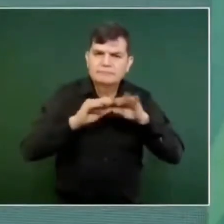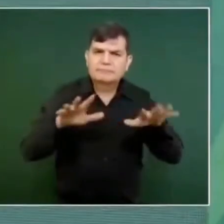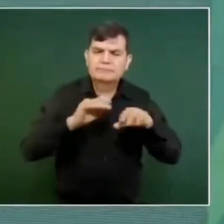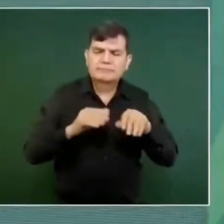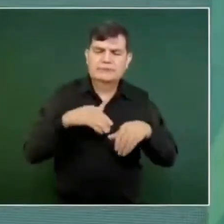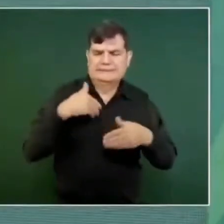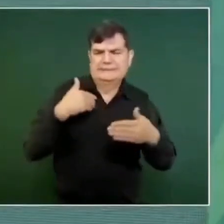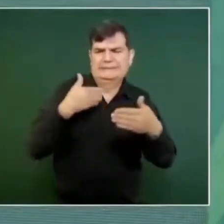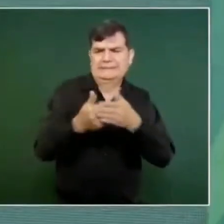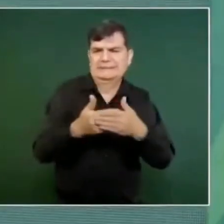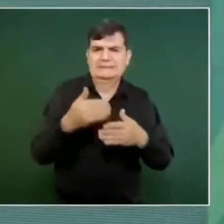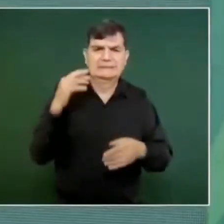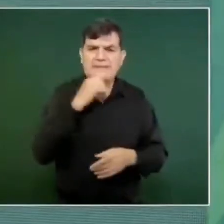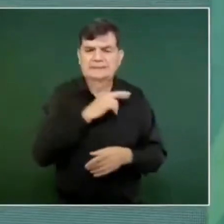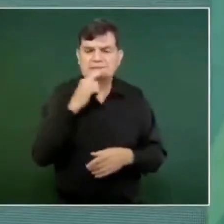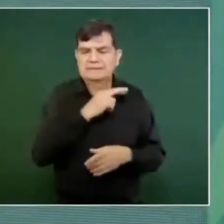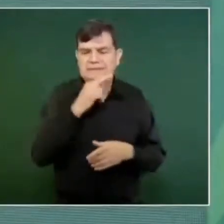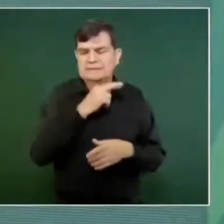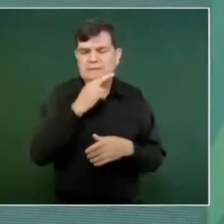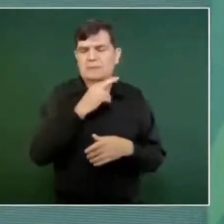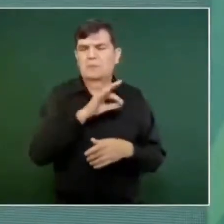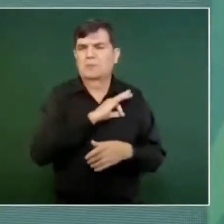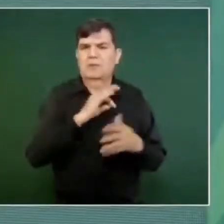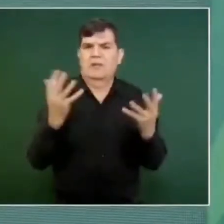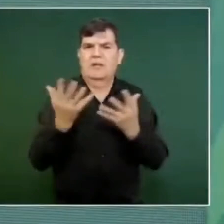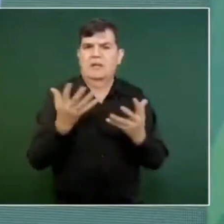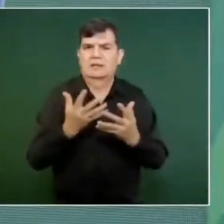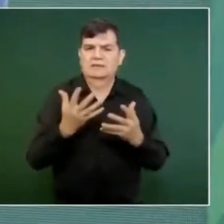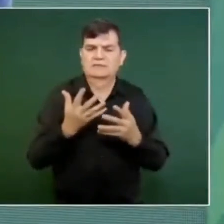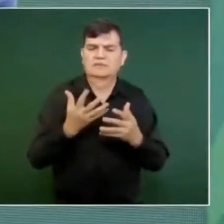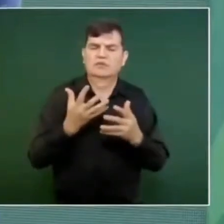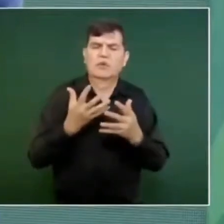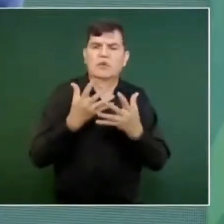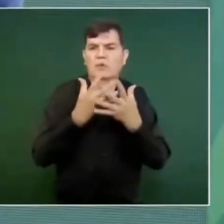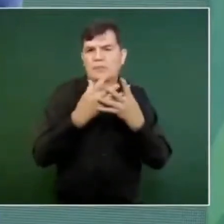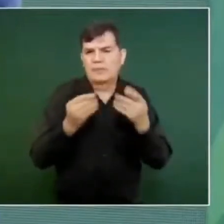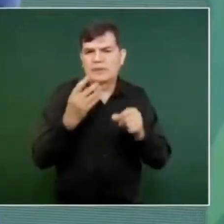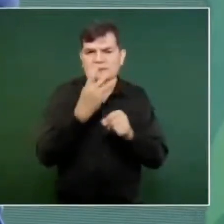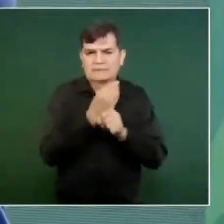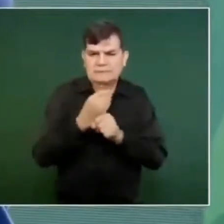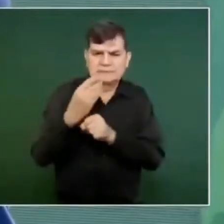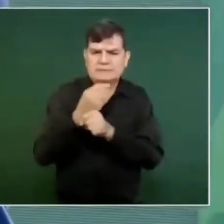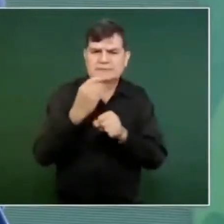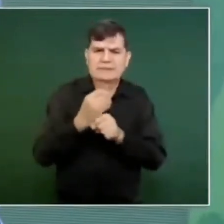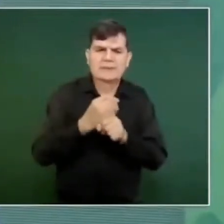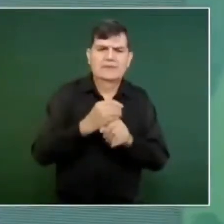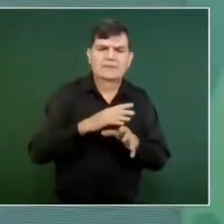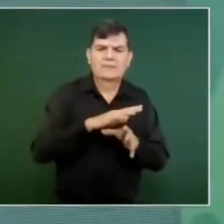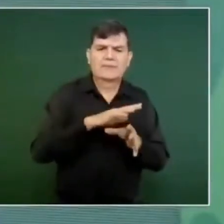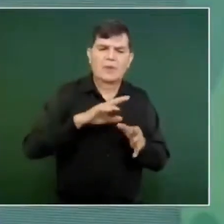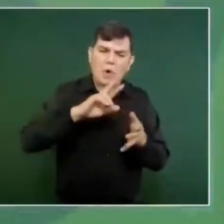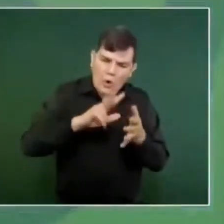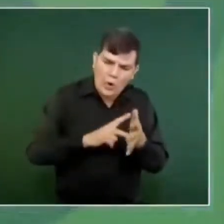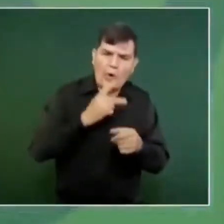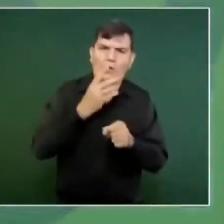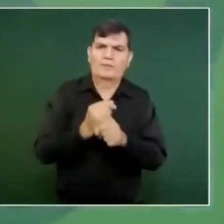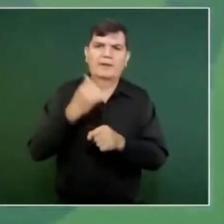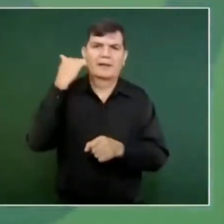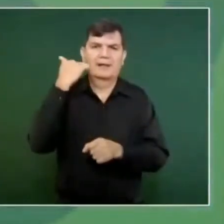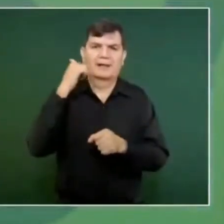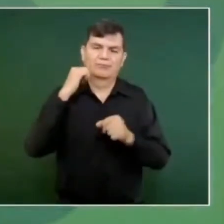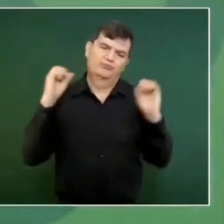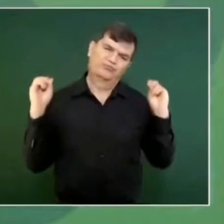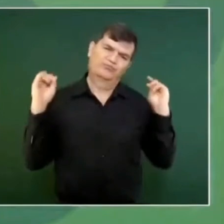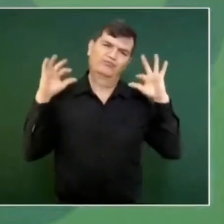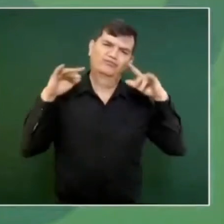se logre la recuperación, el renacimiento de Acapulco que